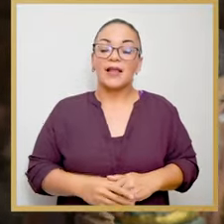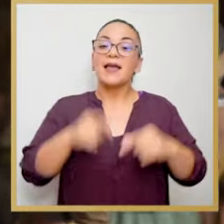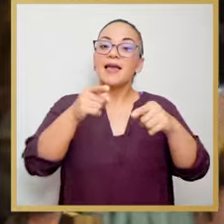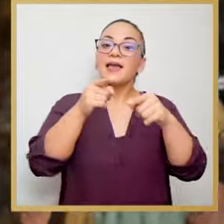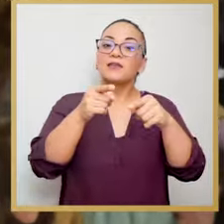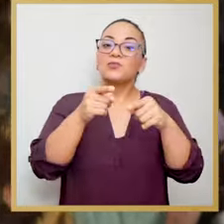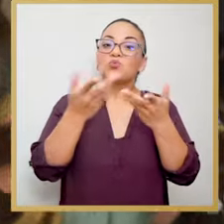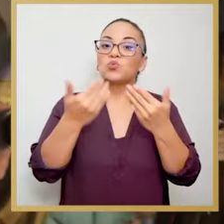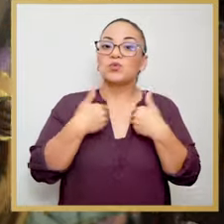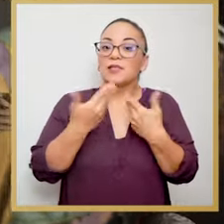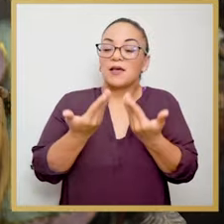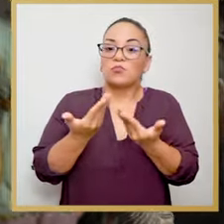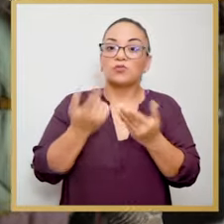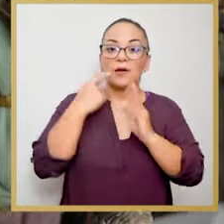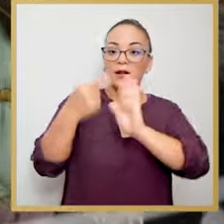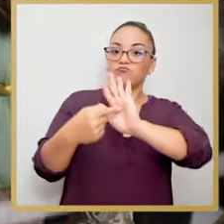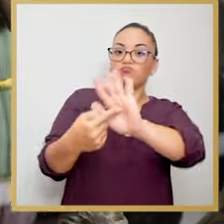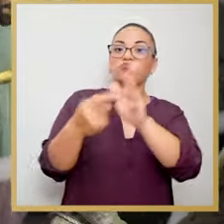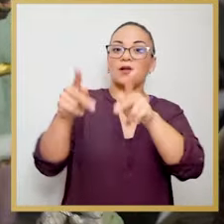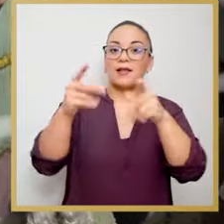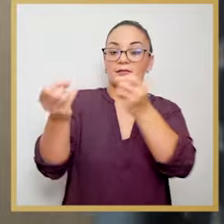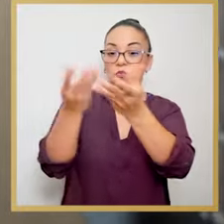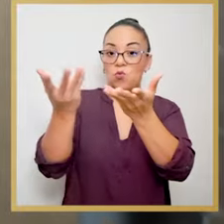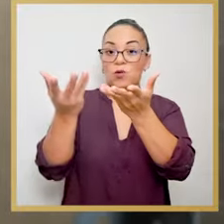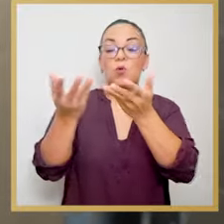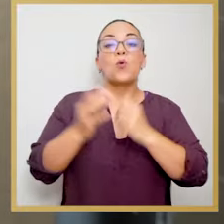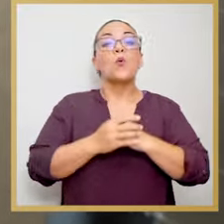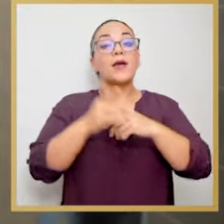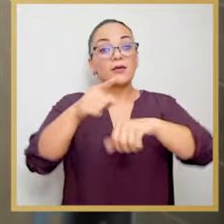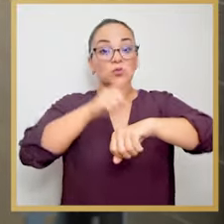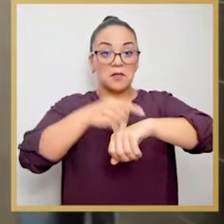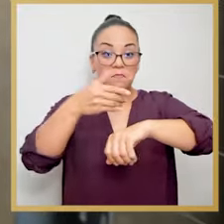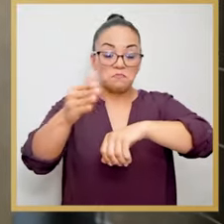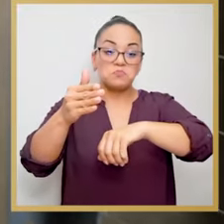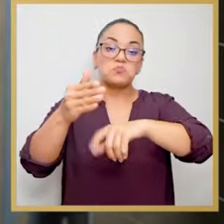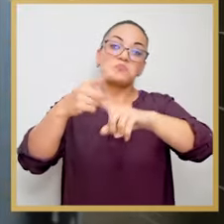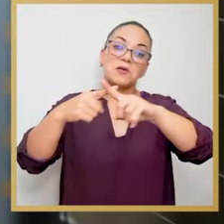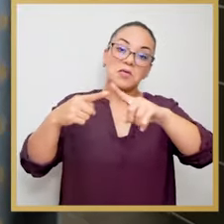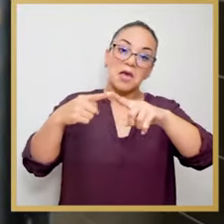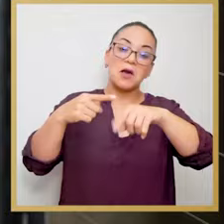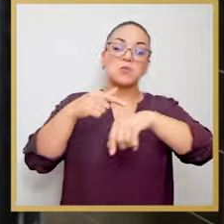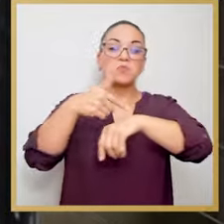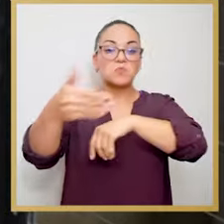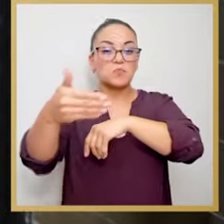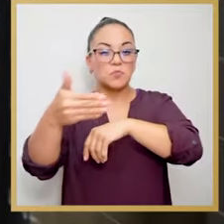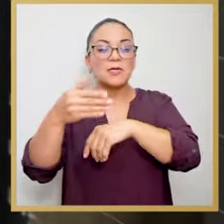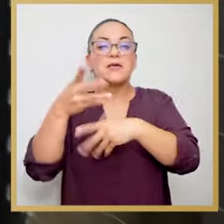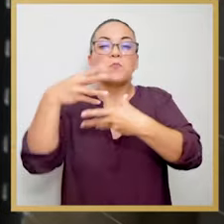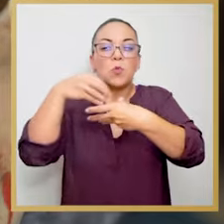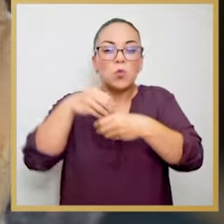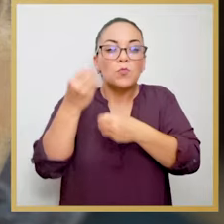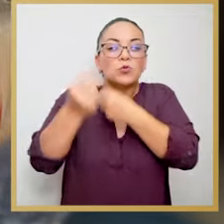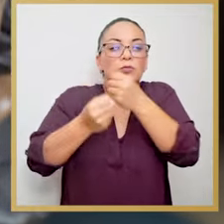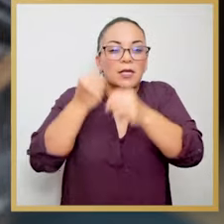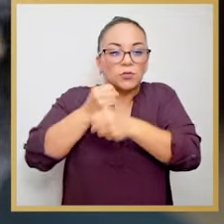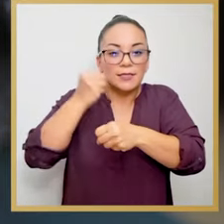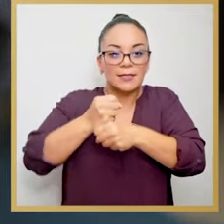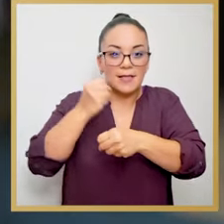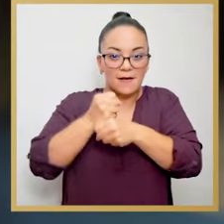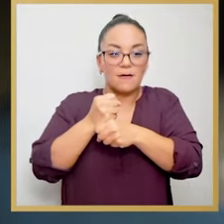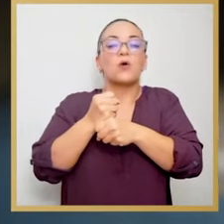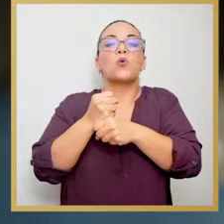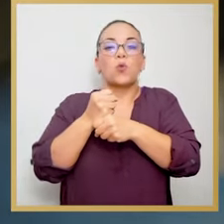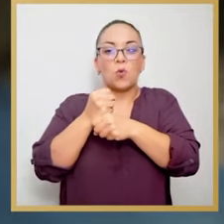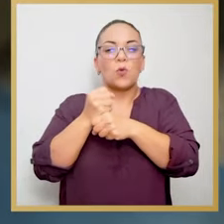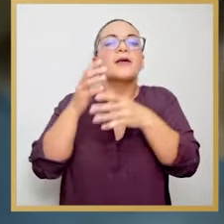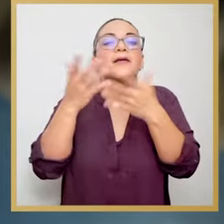colección en exhibición involucra a mediano plazo muchos, muchos años de trabajo,